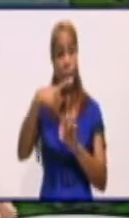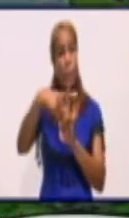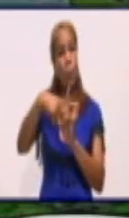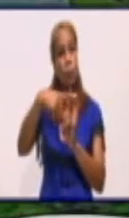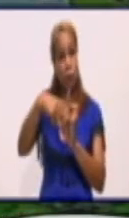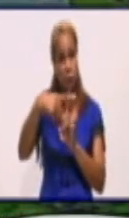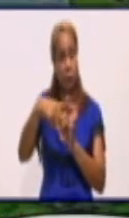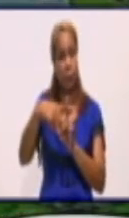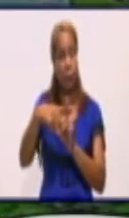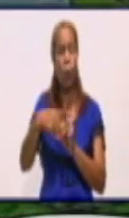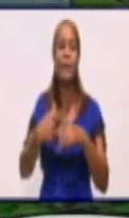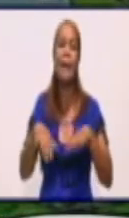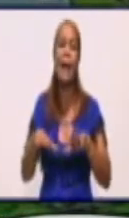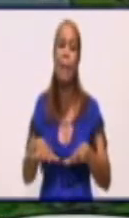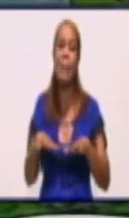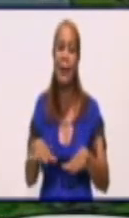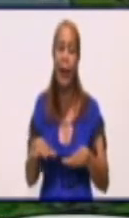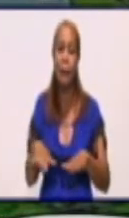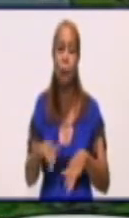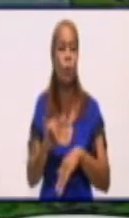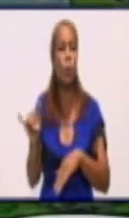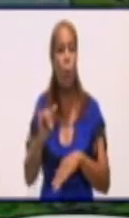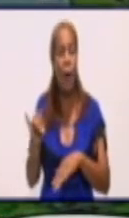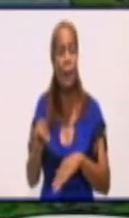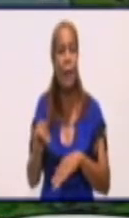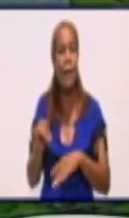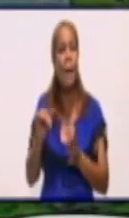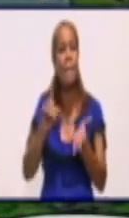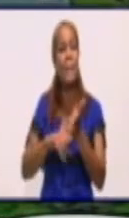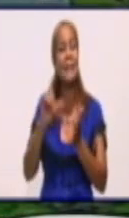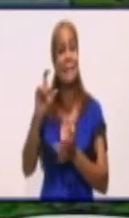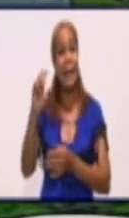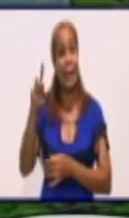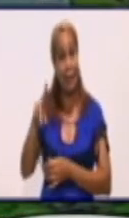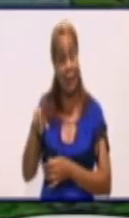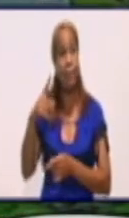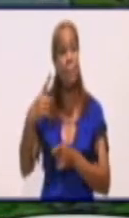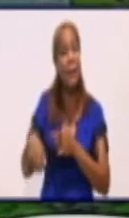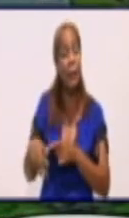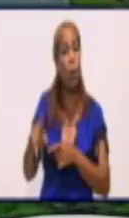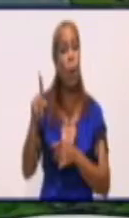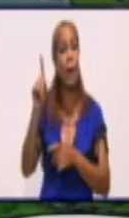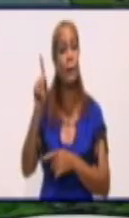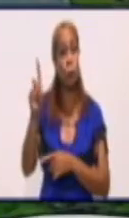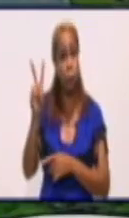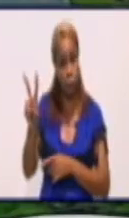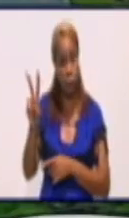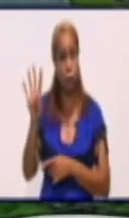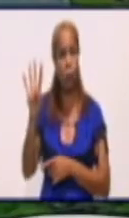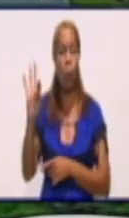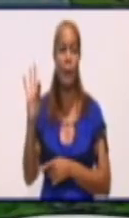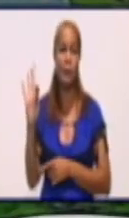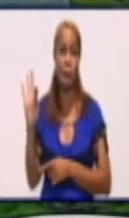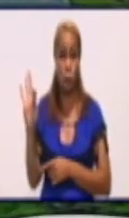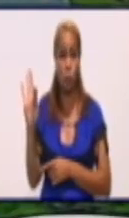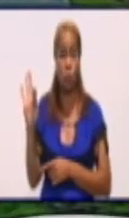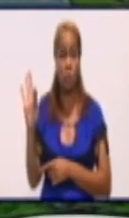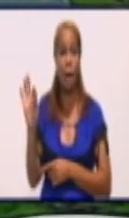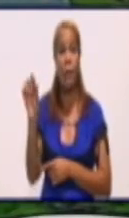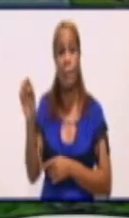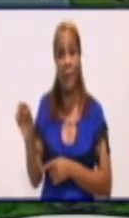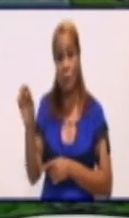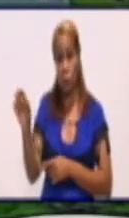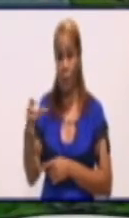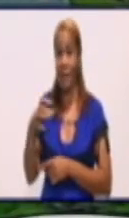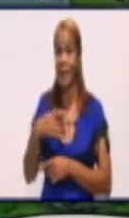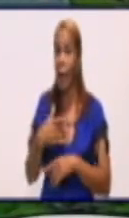espera de su PCR negativo. Pero hay 248 personas clasificadas como sospechosas a la